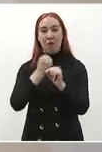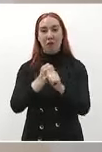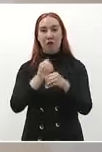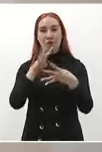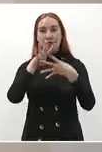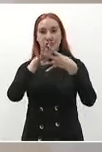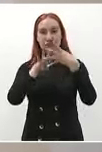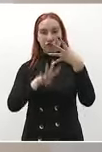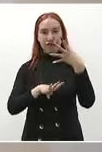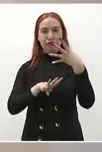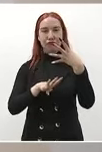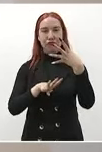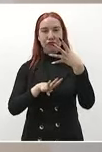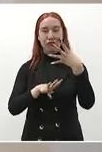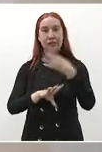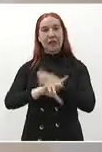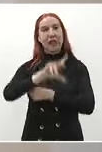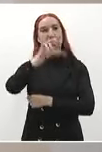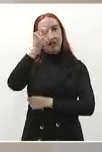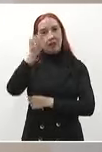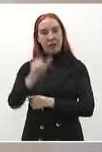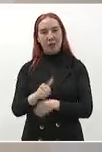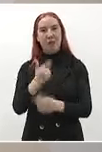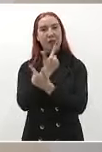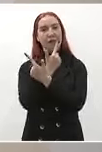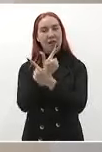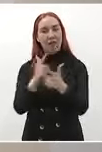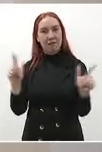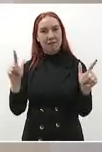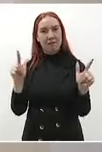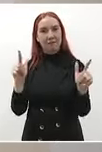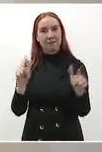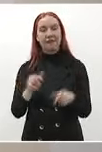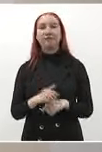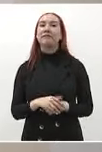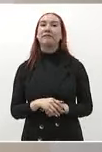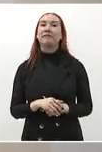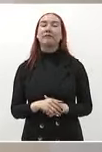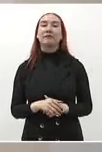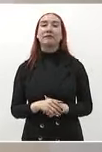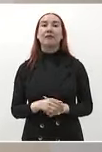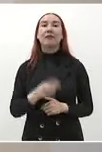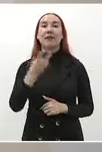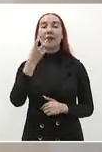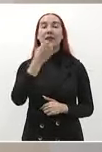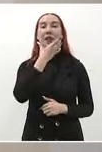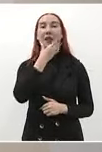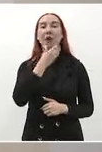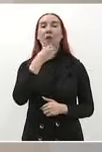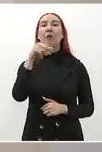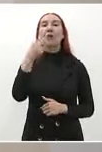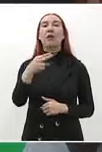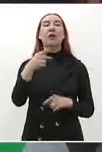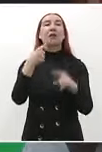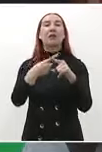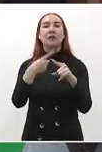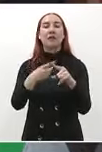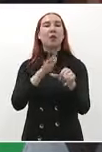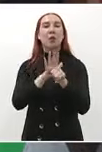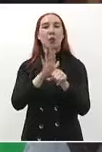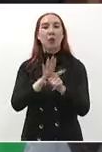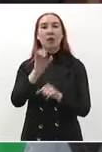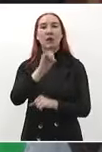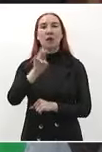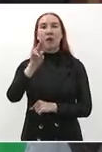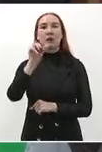triunfa el maderismo queda libre ese es Juan Sarabia ¿verdad? que